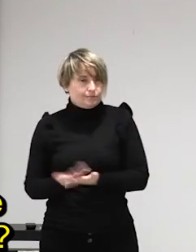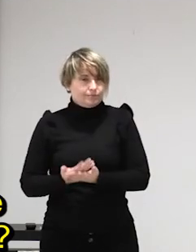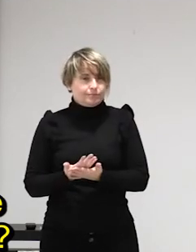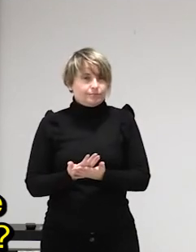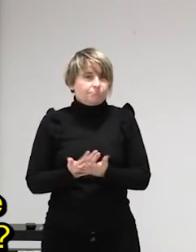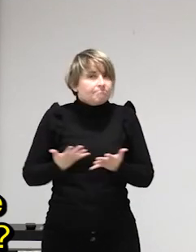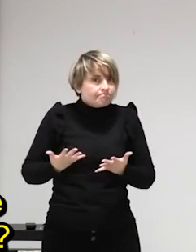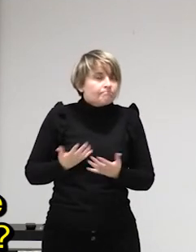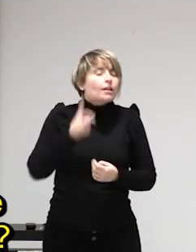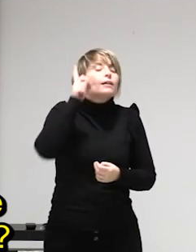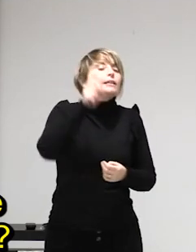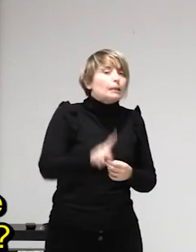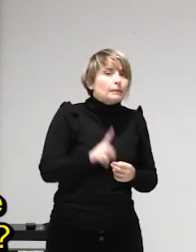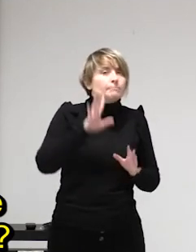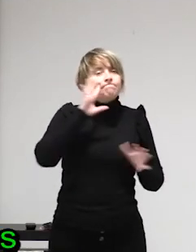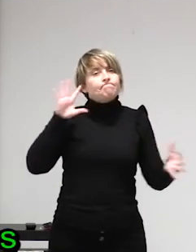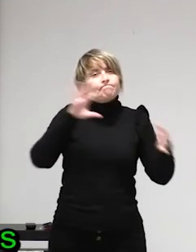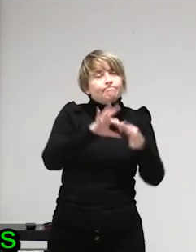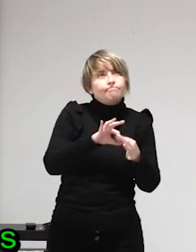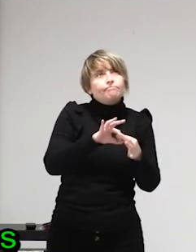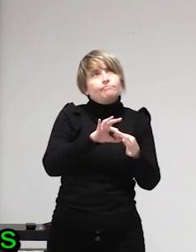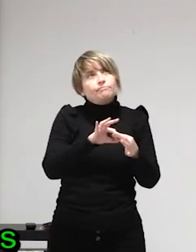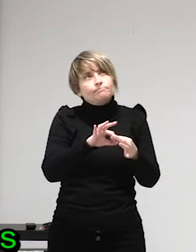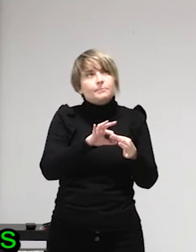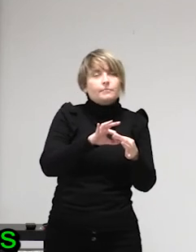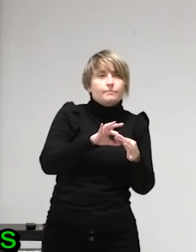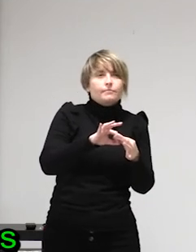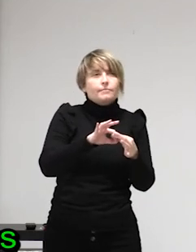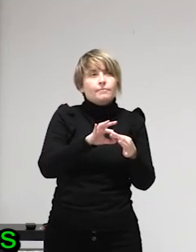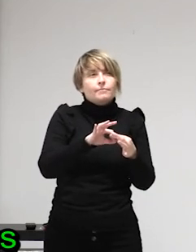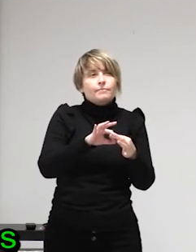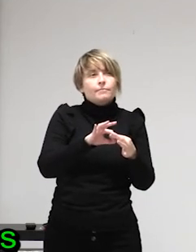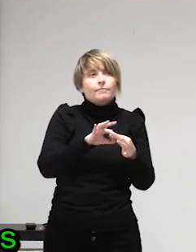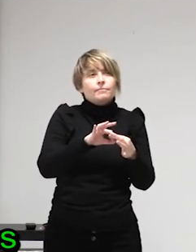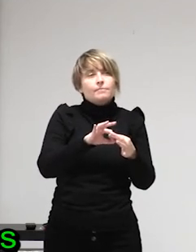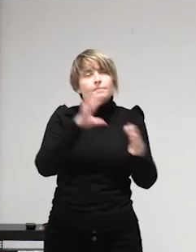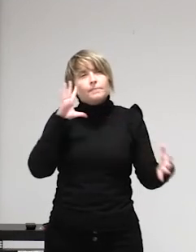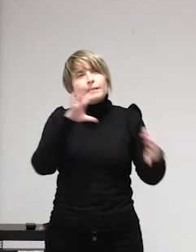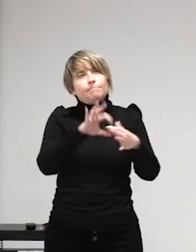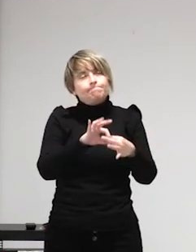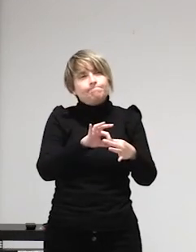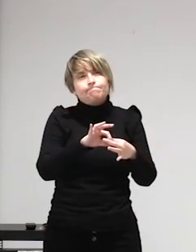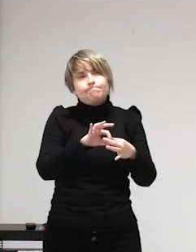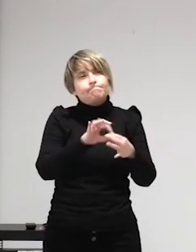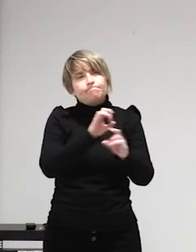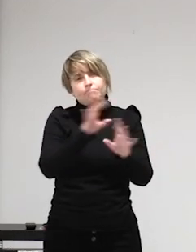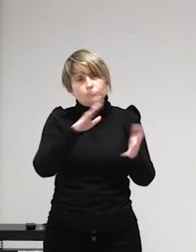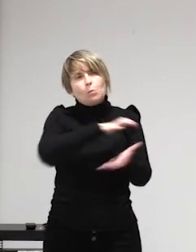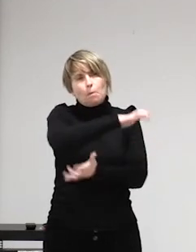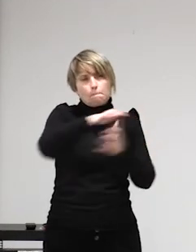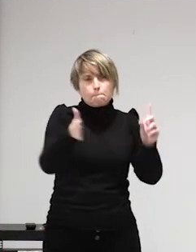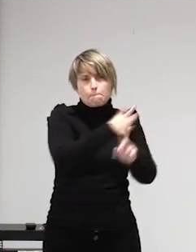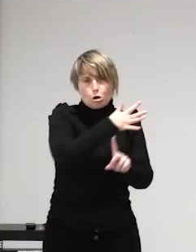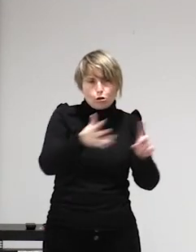haber un debate sobre la moralidad de la sexualidad? en parte es eso de acuerdo en parte es como nos han educado a las mujeres para que nos relacionemos con nuestro cuerpo y